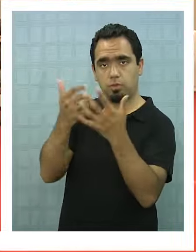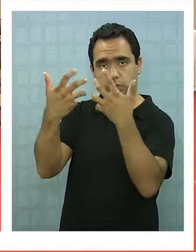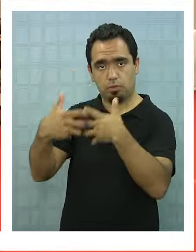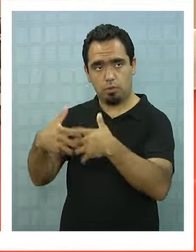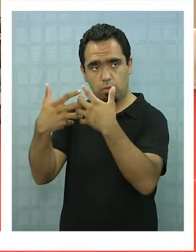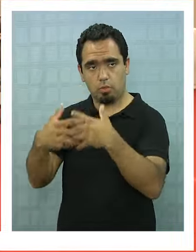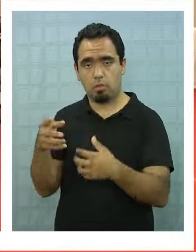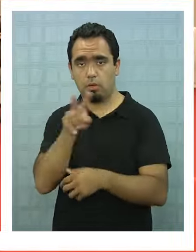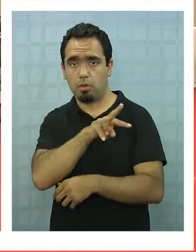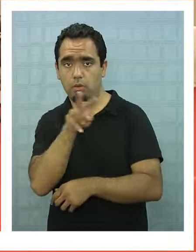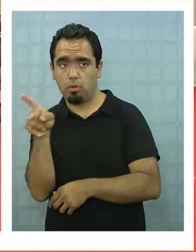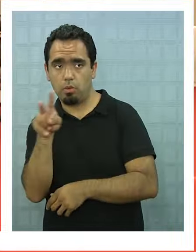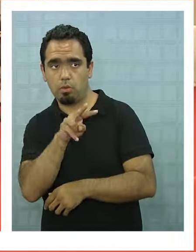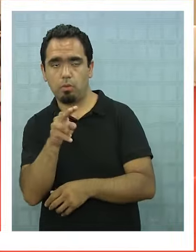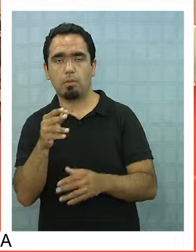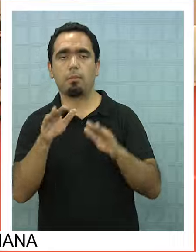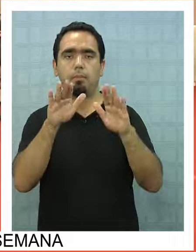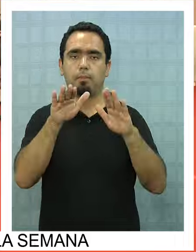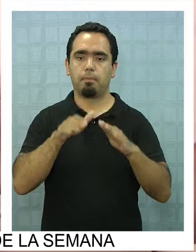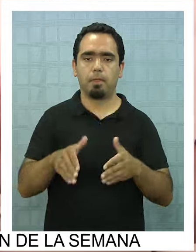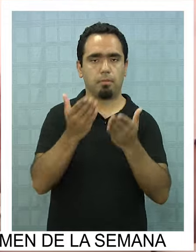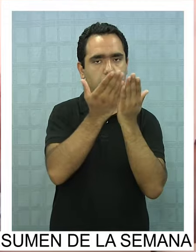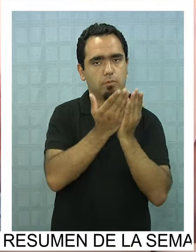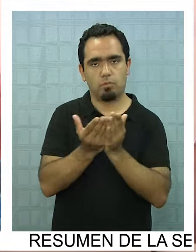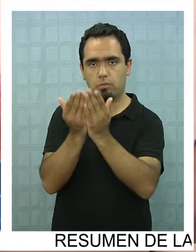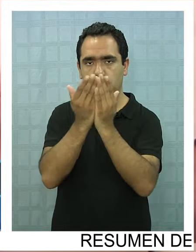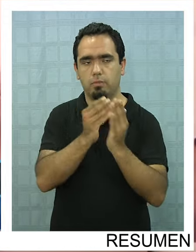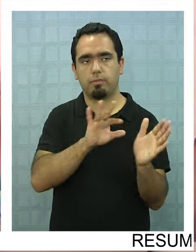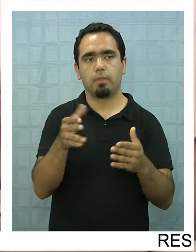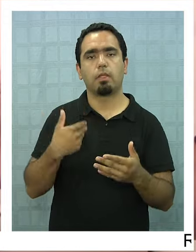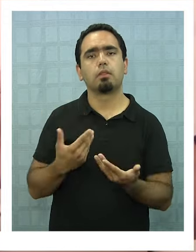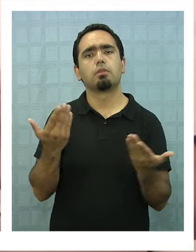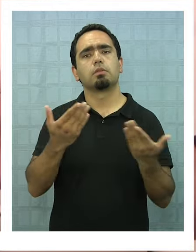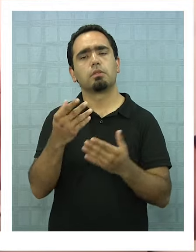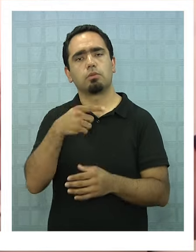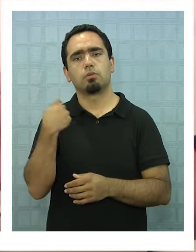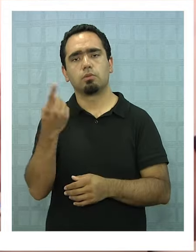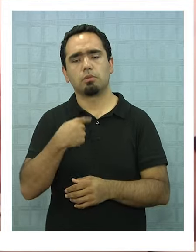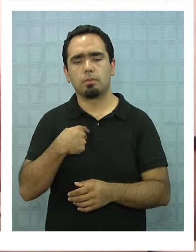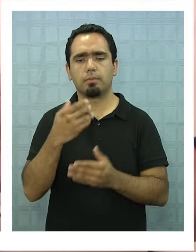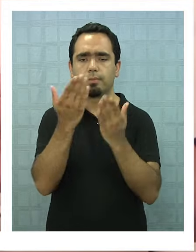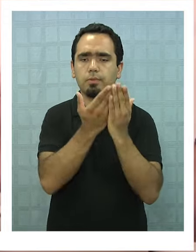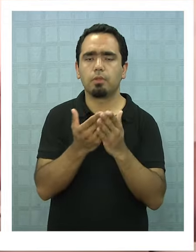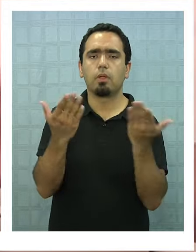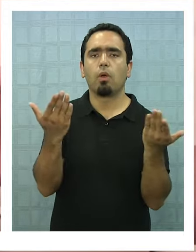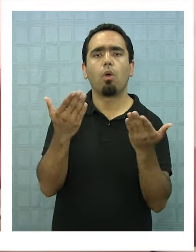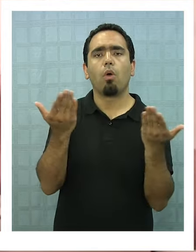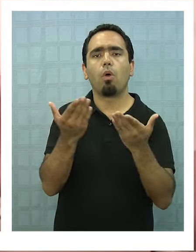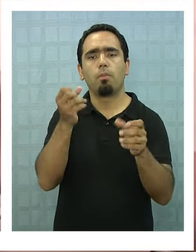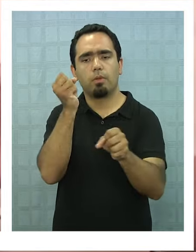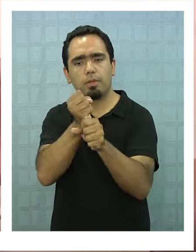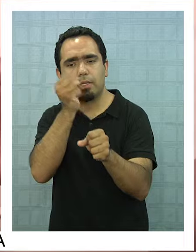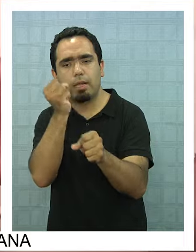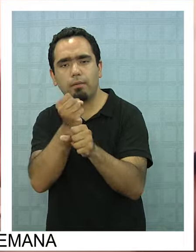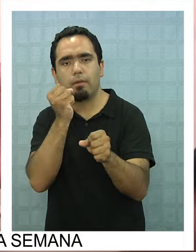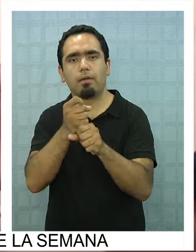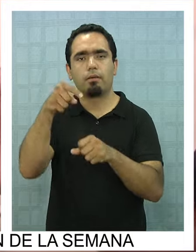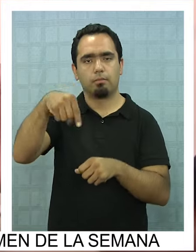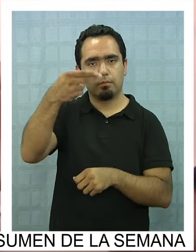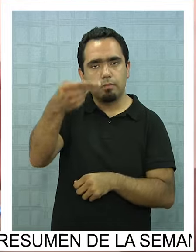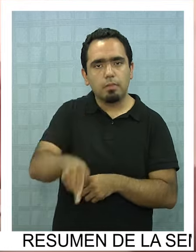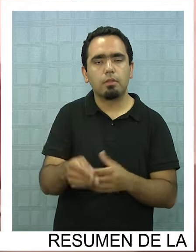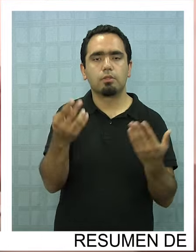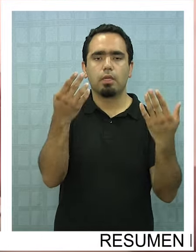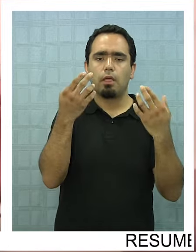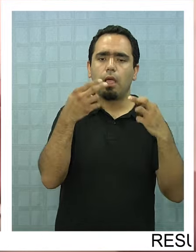desarrollan un proyecto en este mismo campo. Es un estudio sobre empleabilidad local, o sea, queremos detectar cuáles son las capacidades,